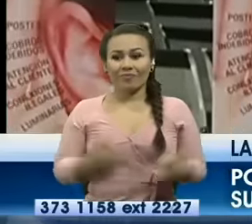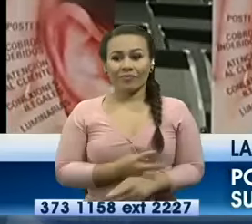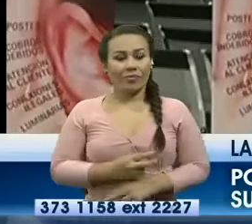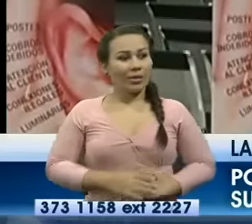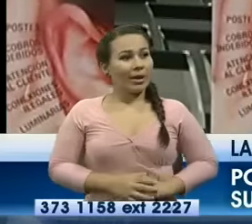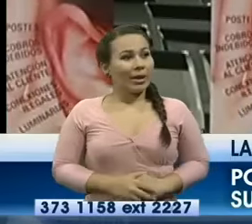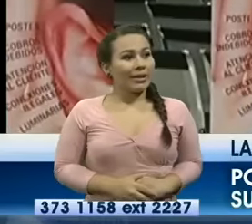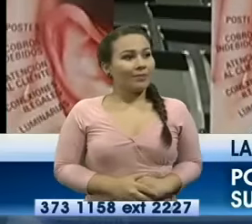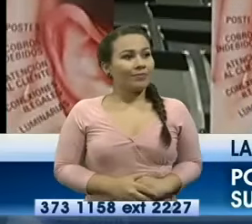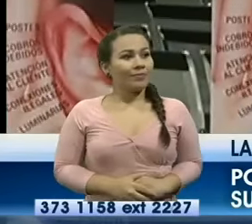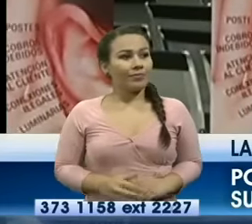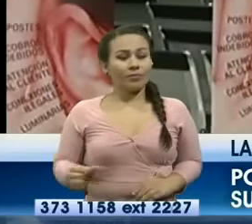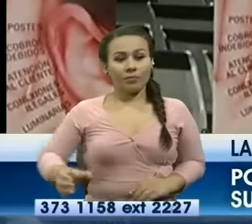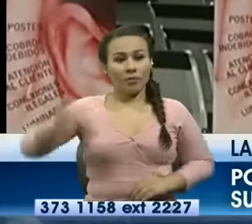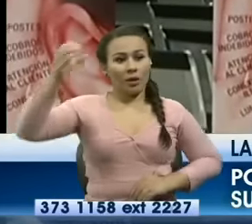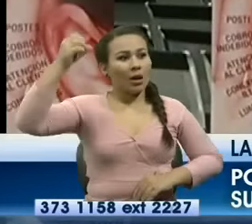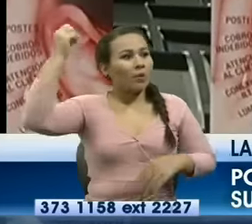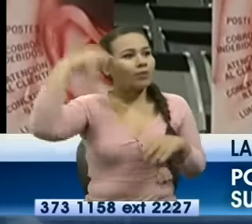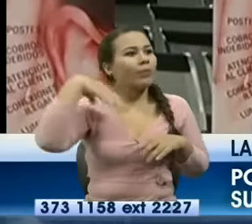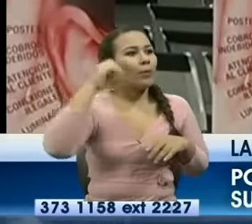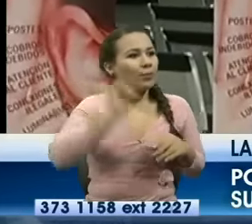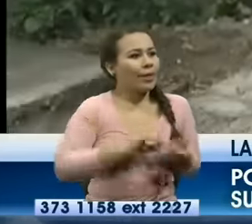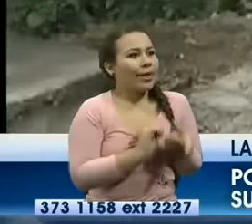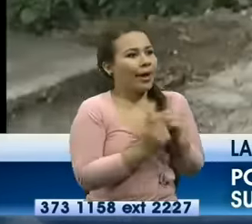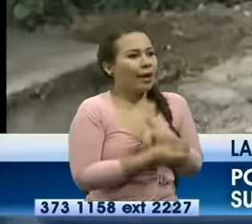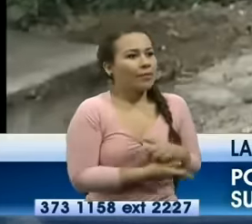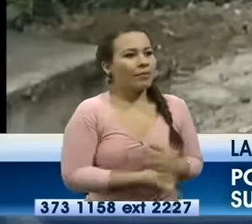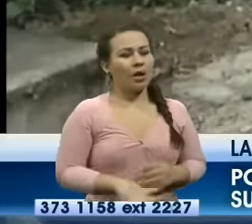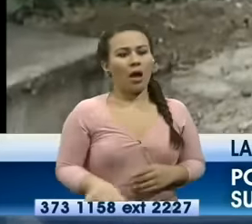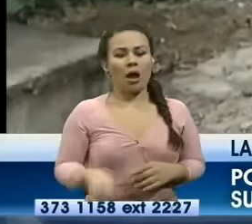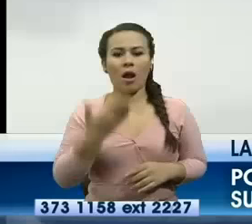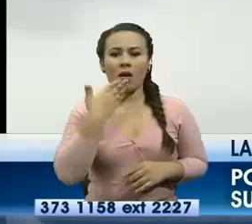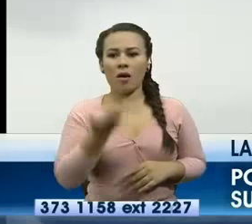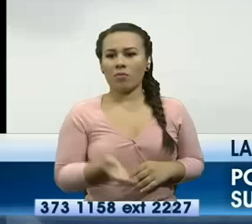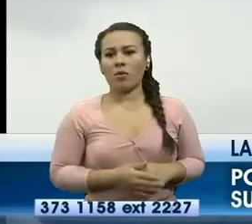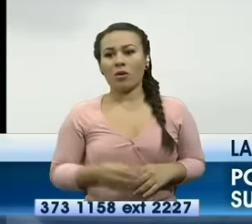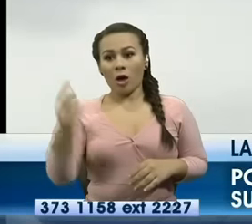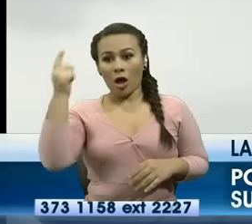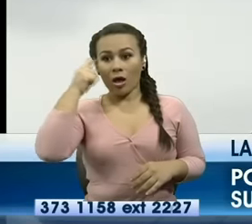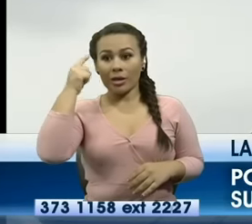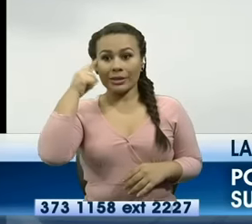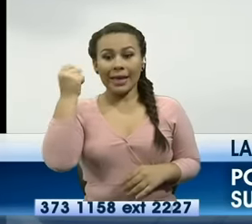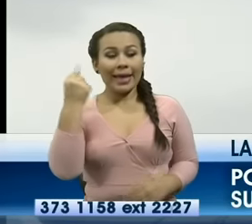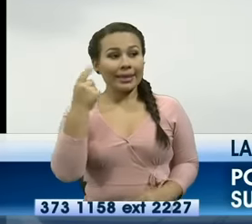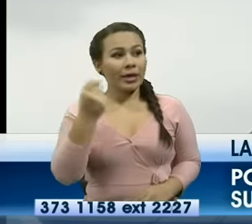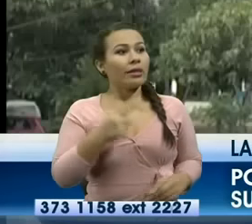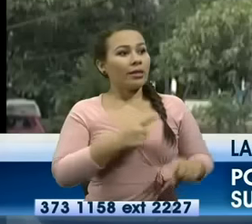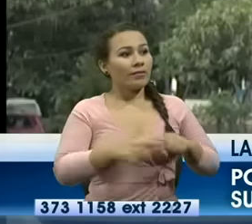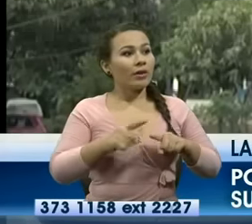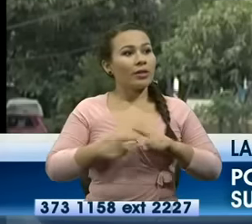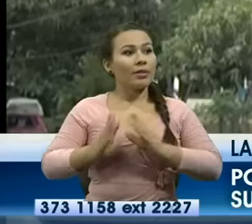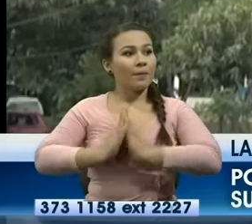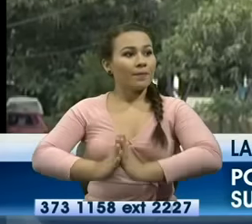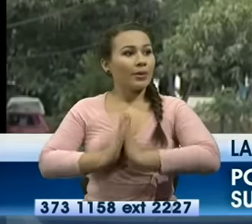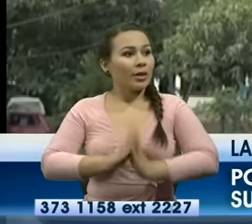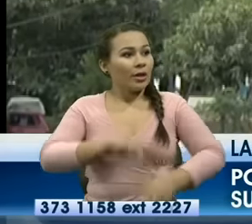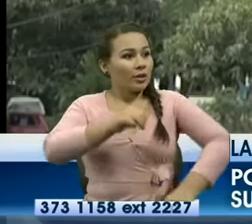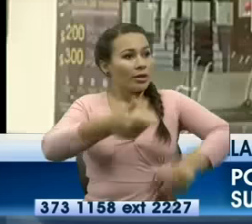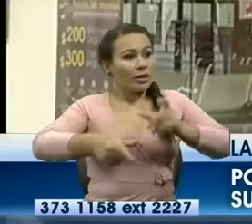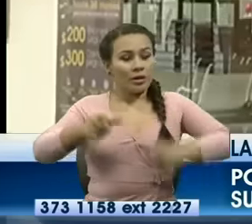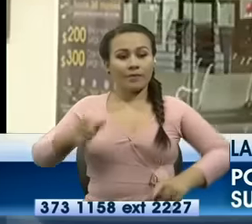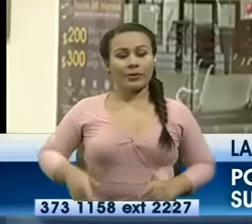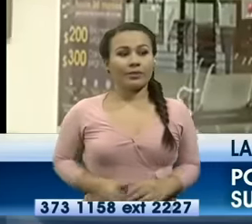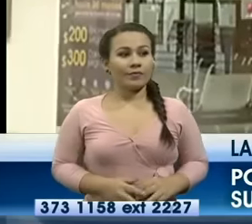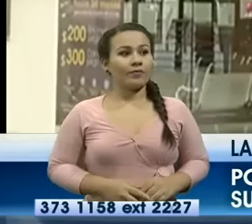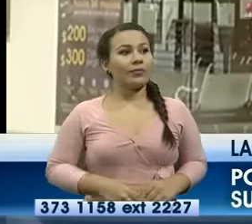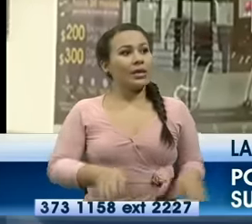postes propiedad la eléctrica de Guayaquil si lo podemos cambiar conscientes de la existencia de este y muchos otros pedidos por parte de la ciudadanía